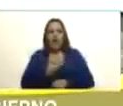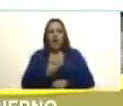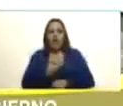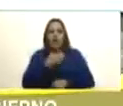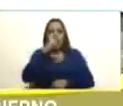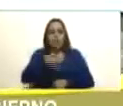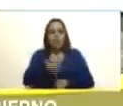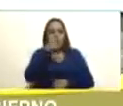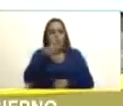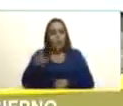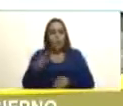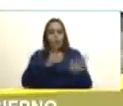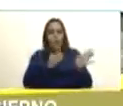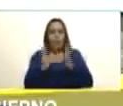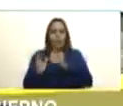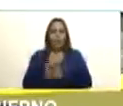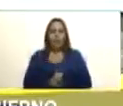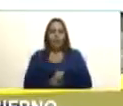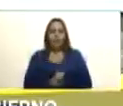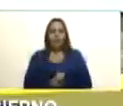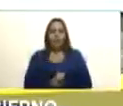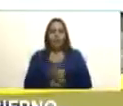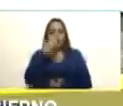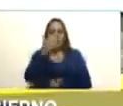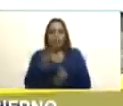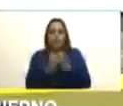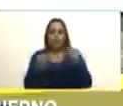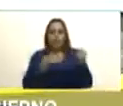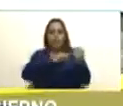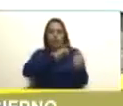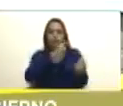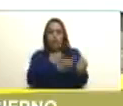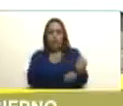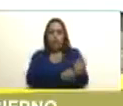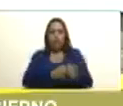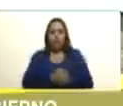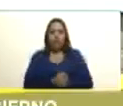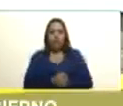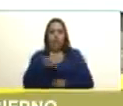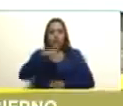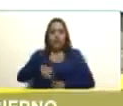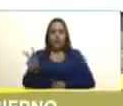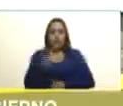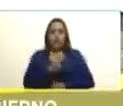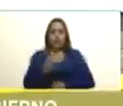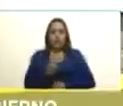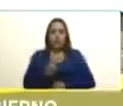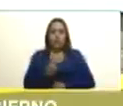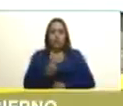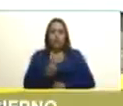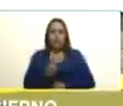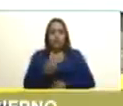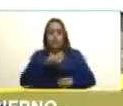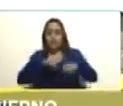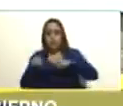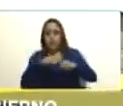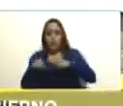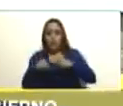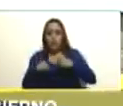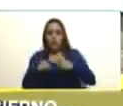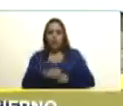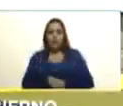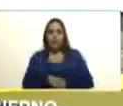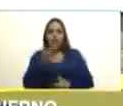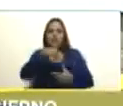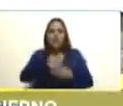popular en presencia de todas las fuerzas que en Venezuela se mueven en los ámbitos